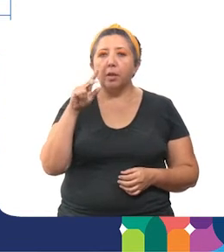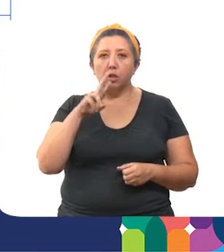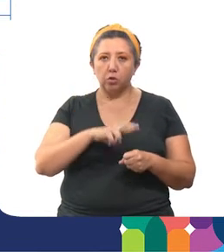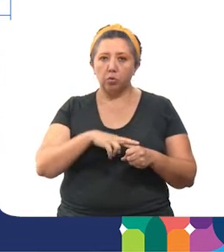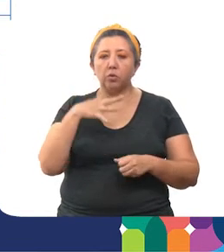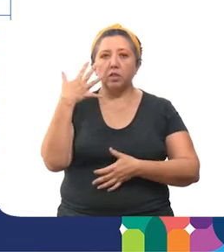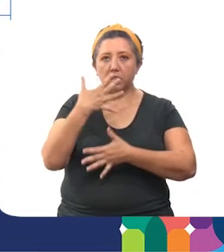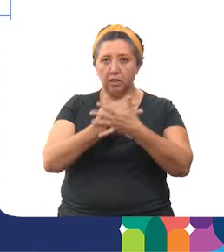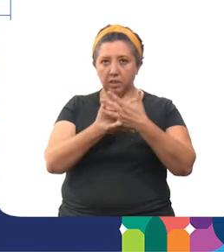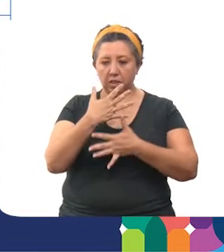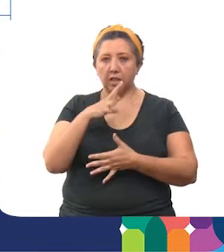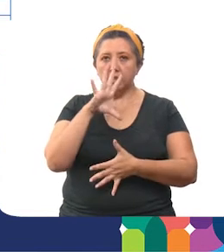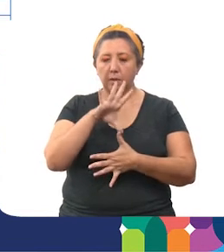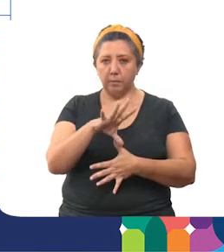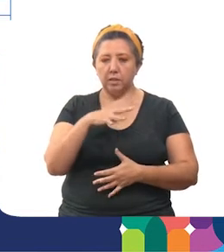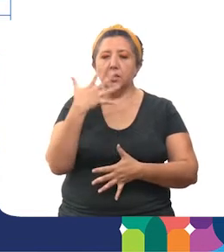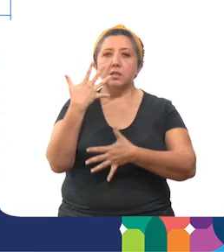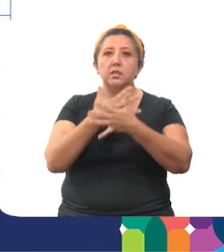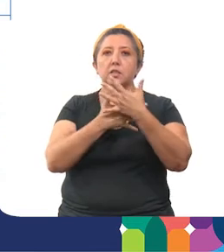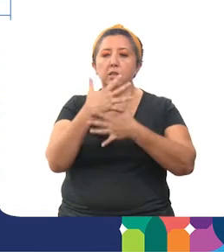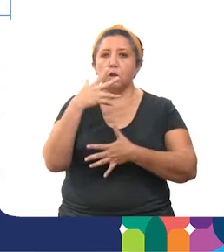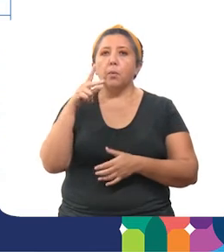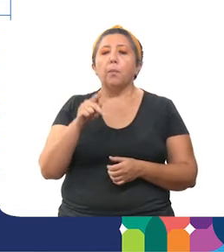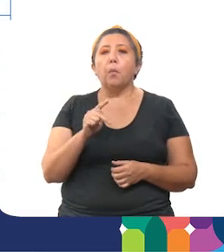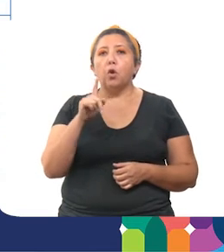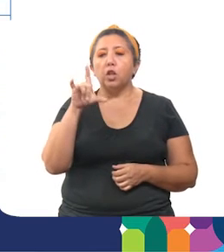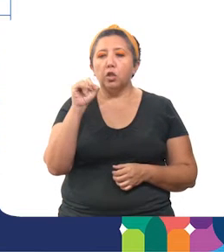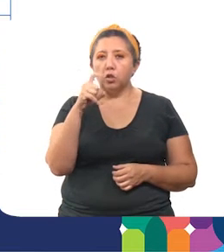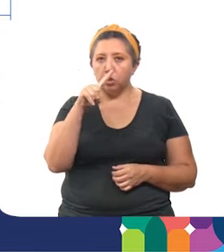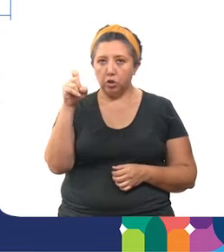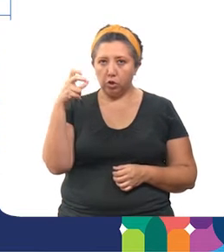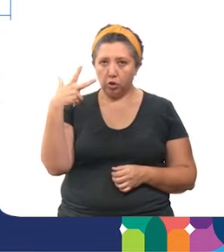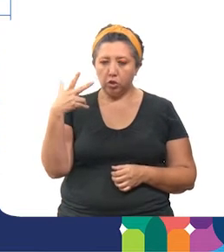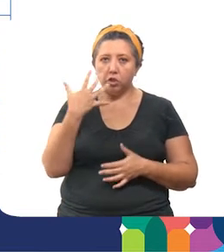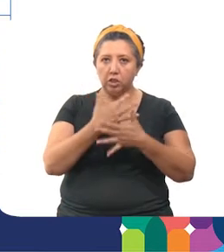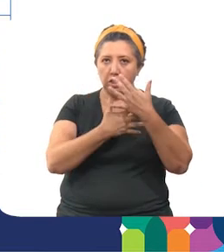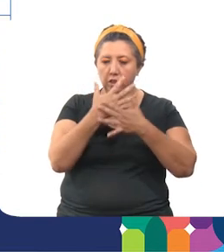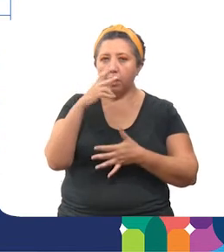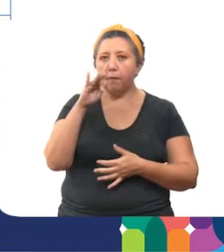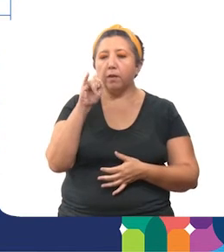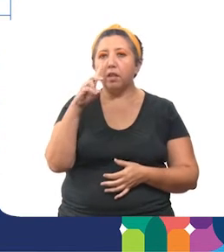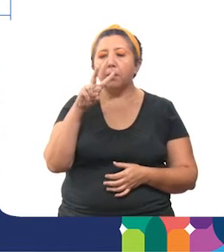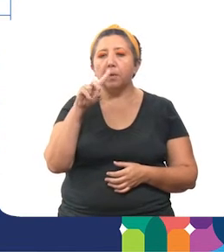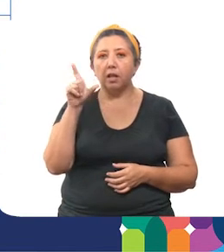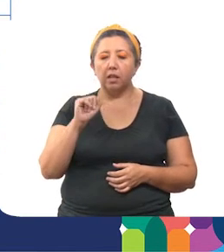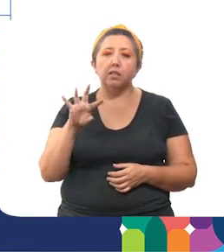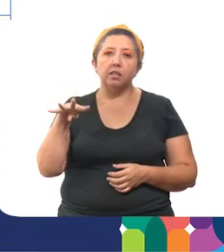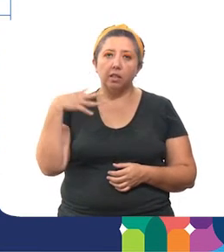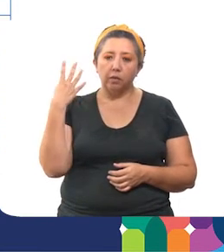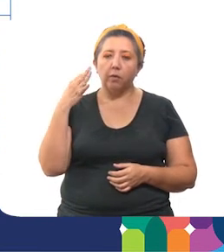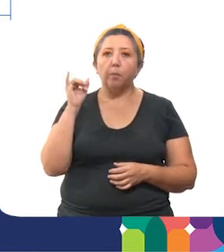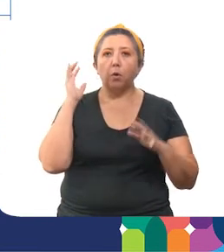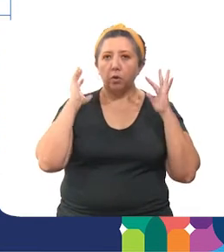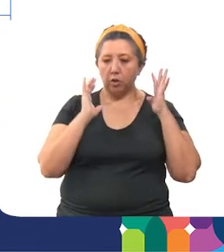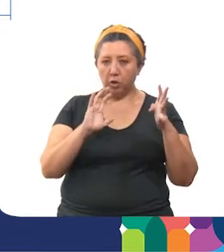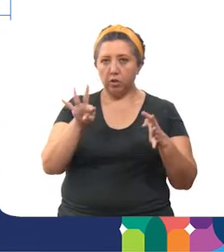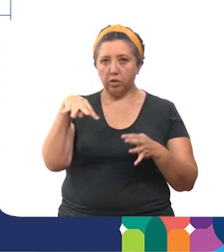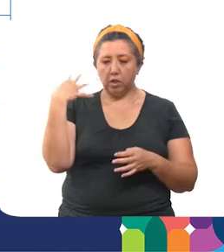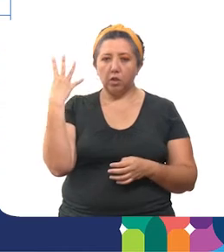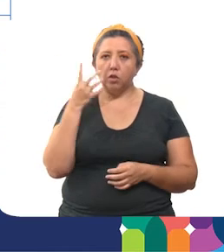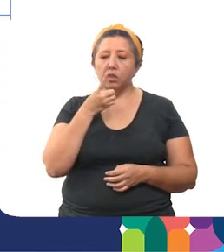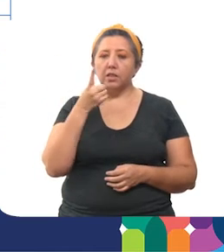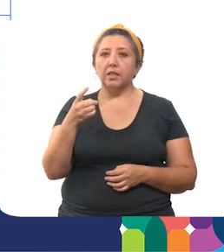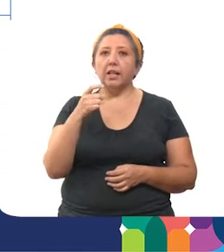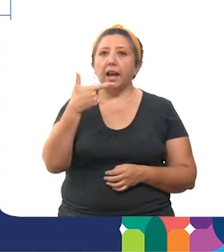Zapata Sur 15, Las Américas 15, Polígono 108 15, Fidel Velázquez 14, Francisco de Mondejo